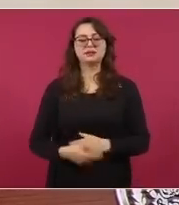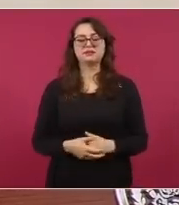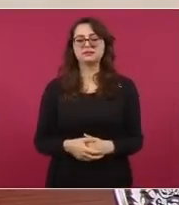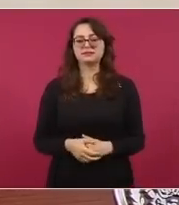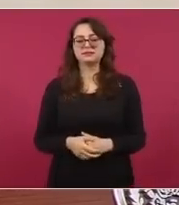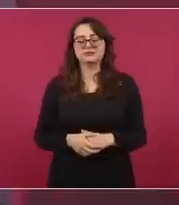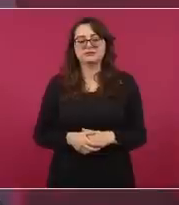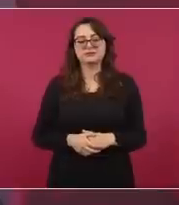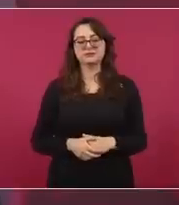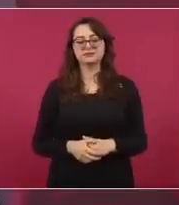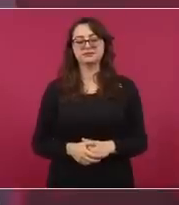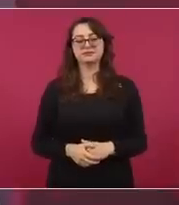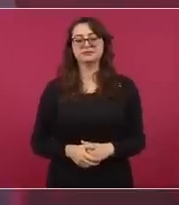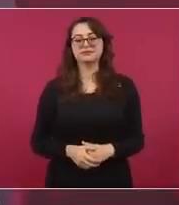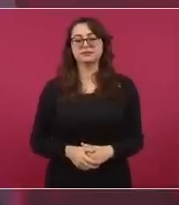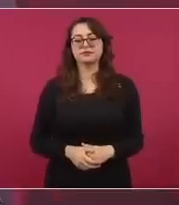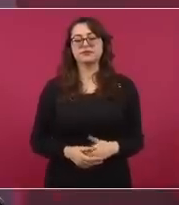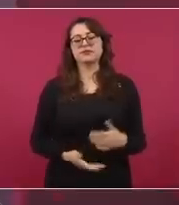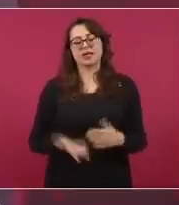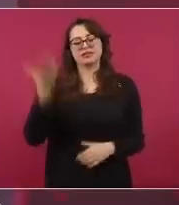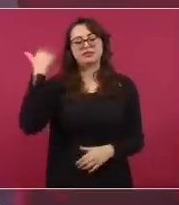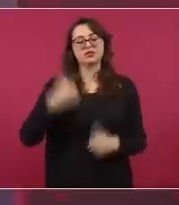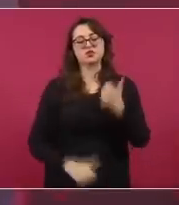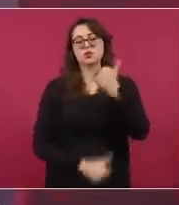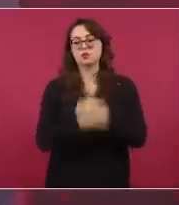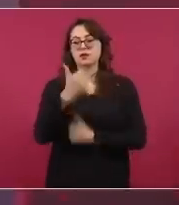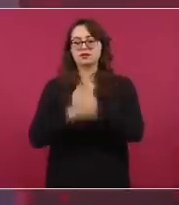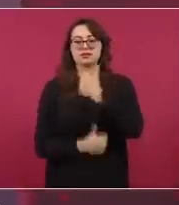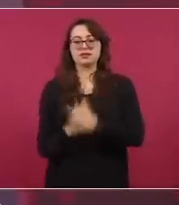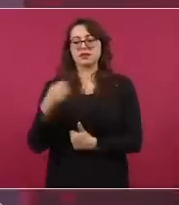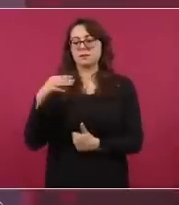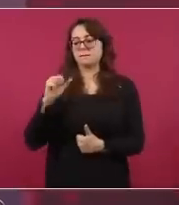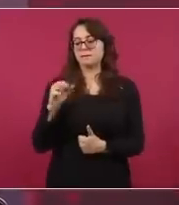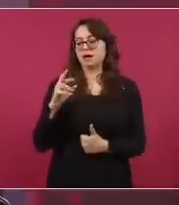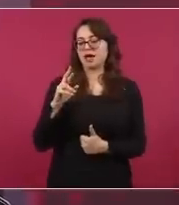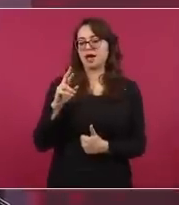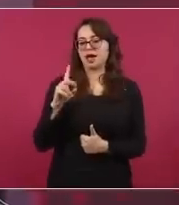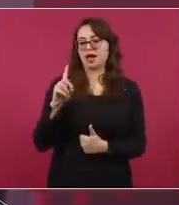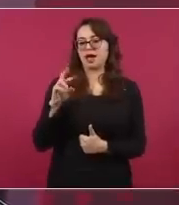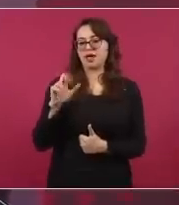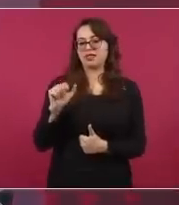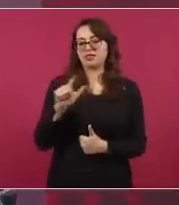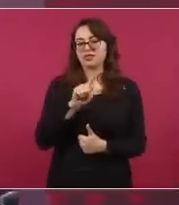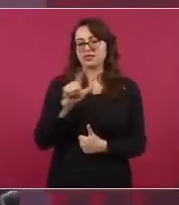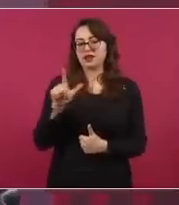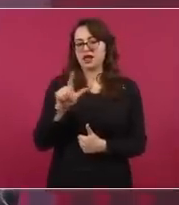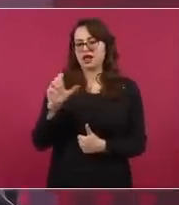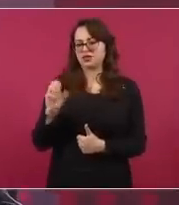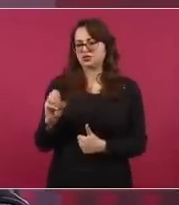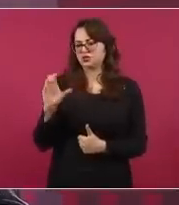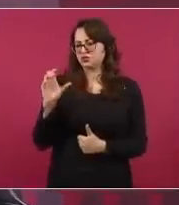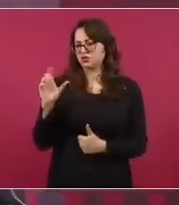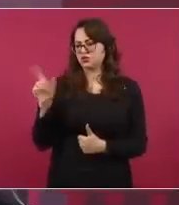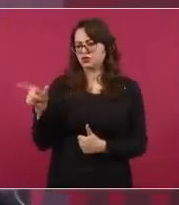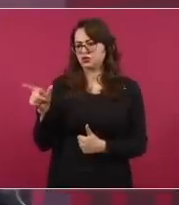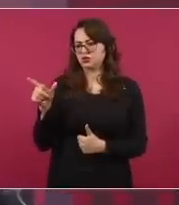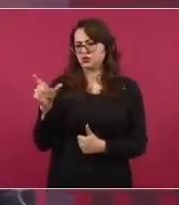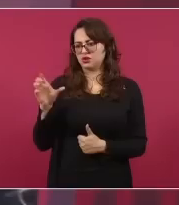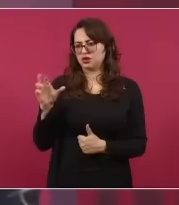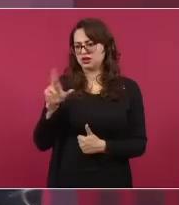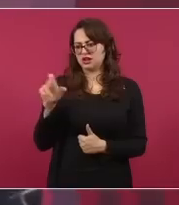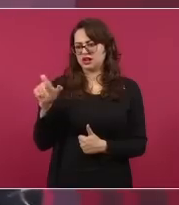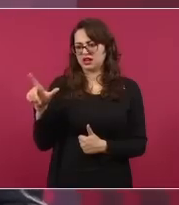Madrazo. Y Cril, no sé por qué, dijo Cril o Calderón,